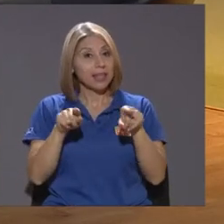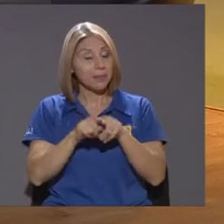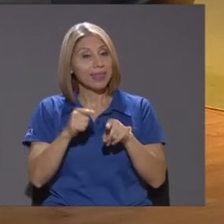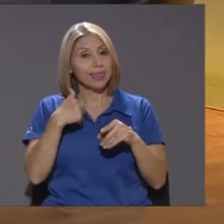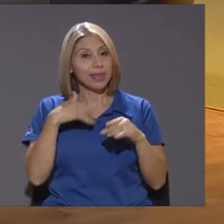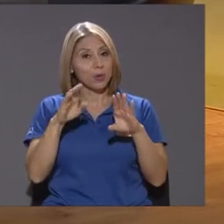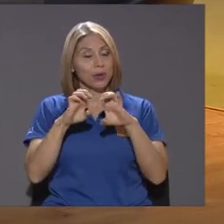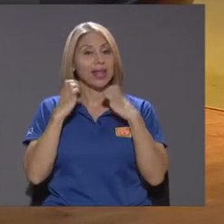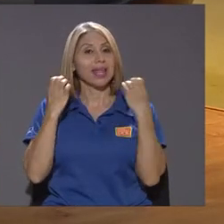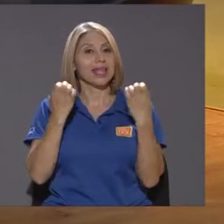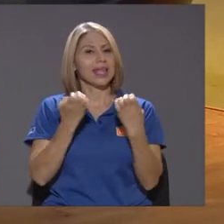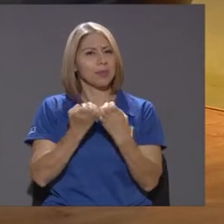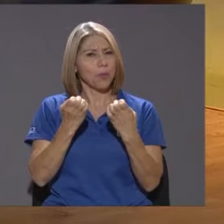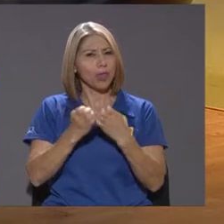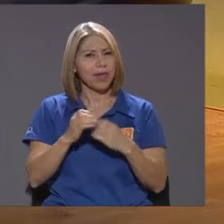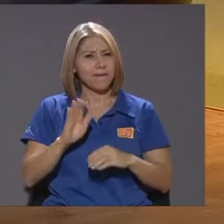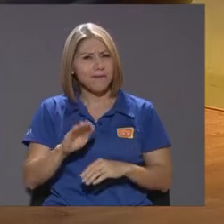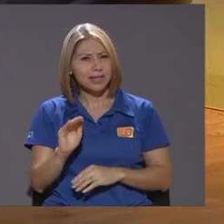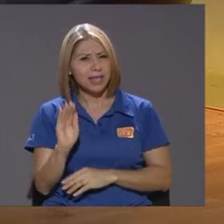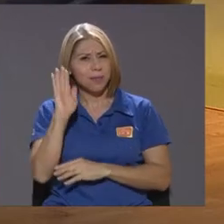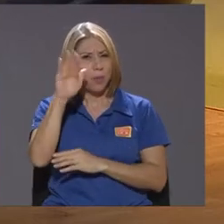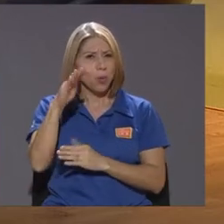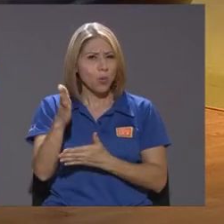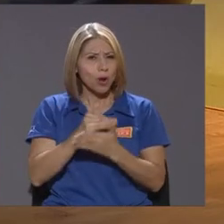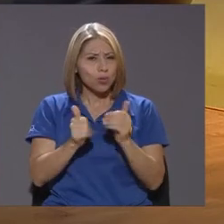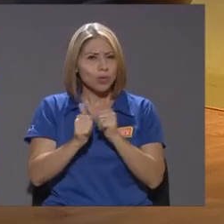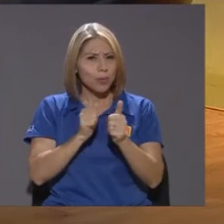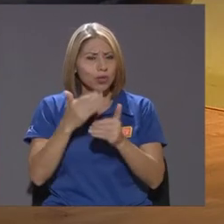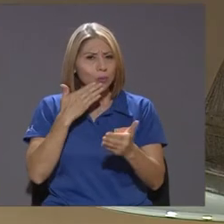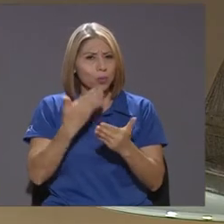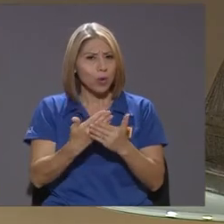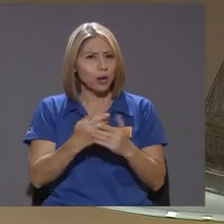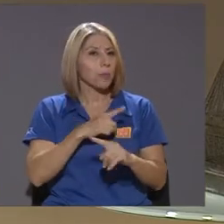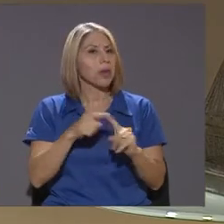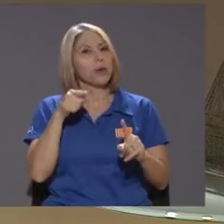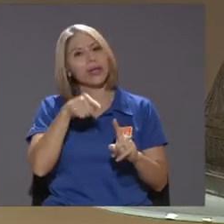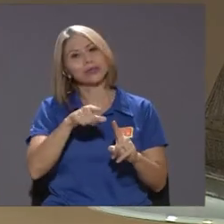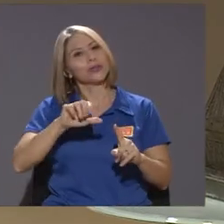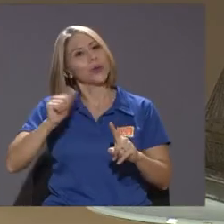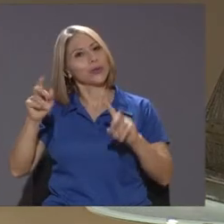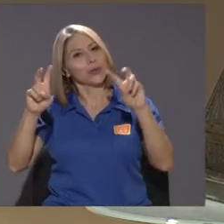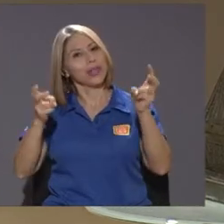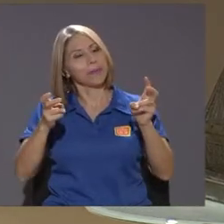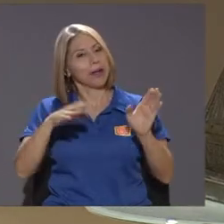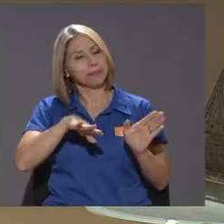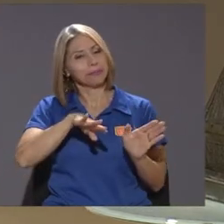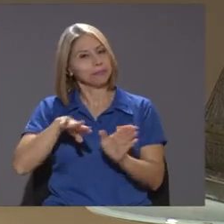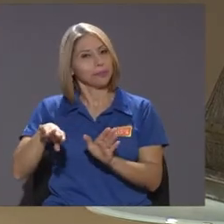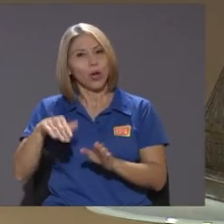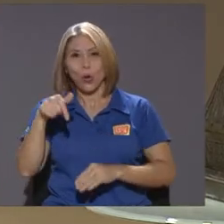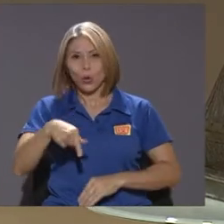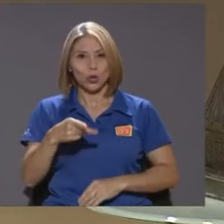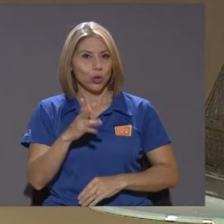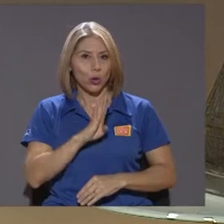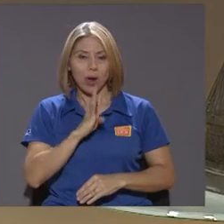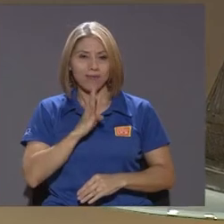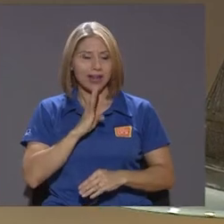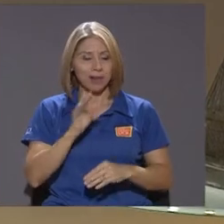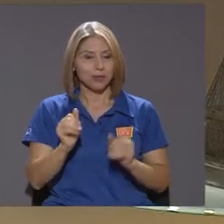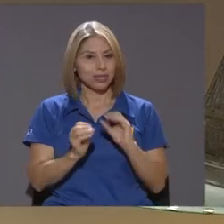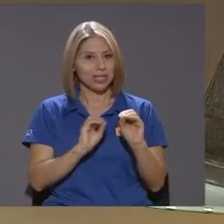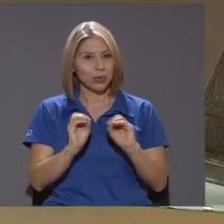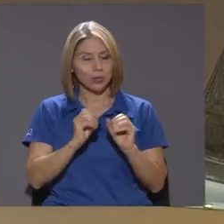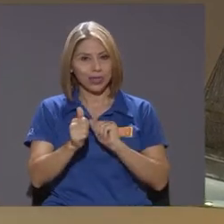equipo de básquetbol o de algún deporte muy bueno pero eso es otra historia no hablaremos hoy de ningún deporte sino que